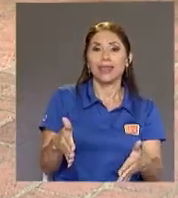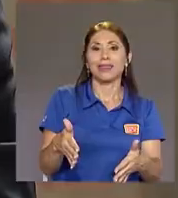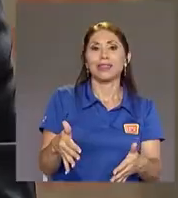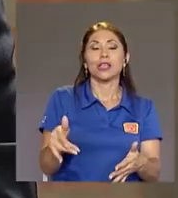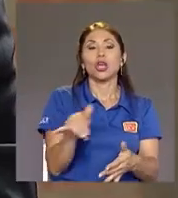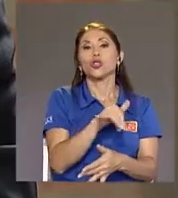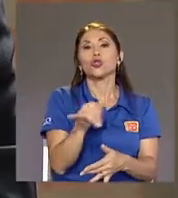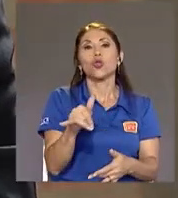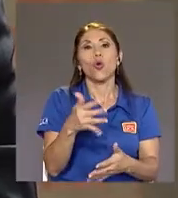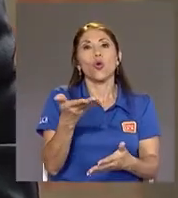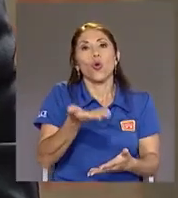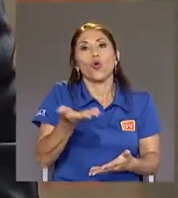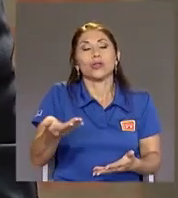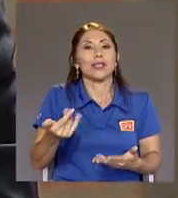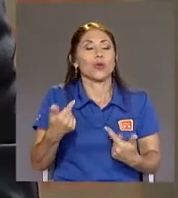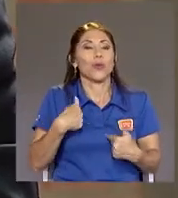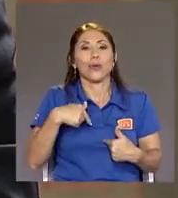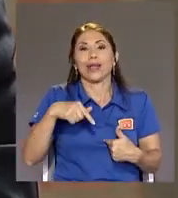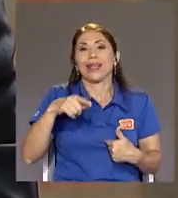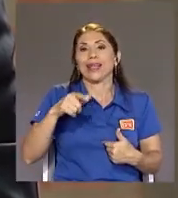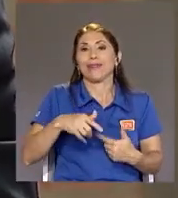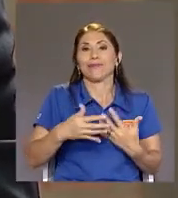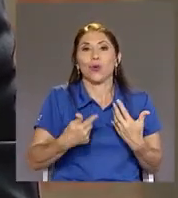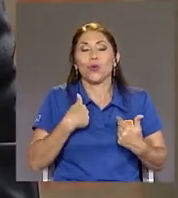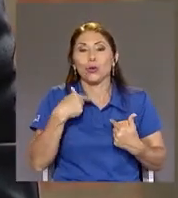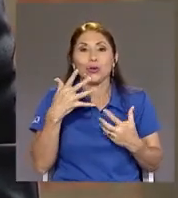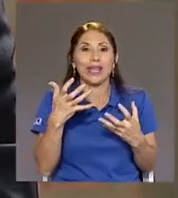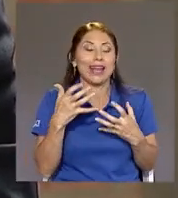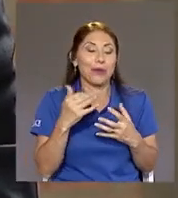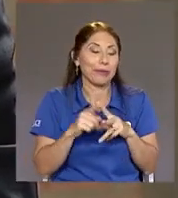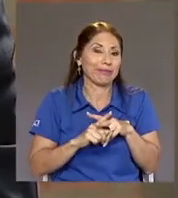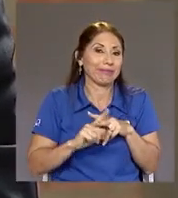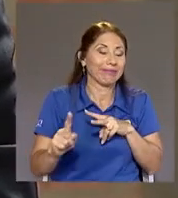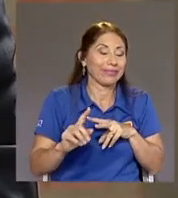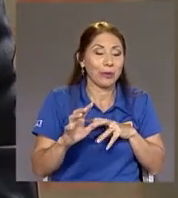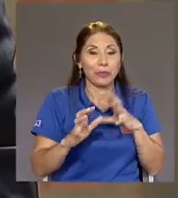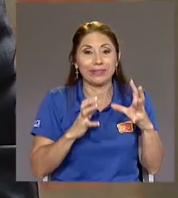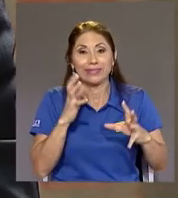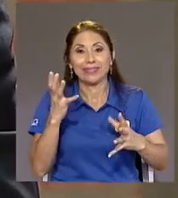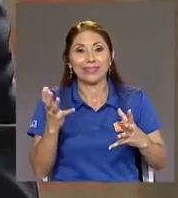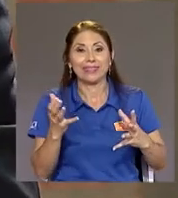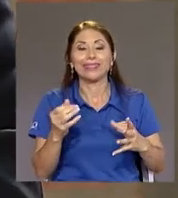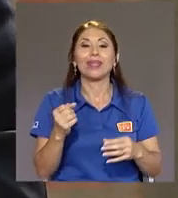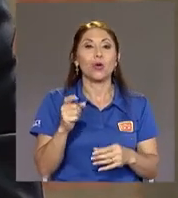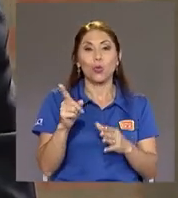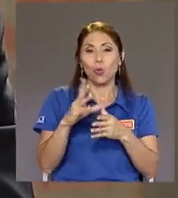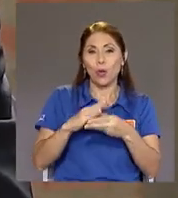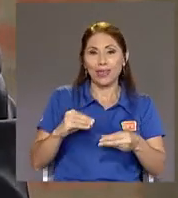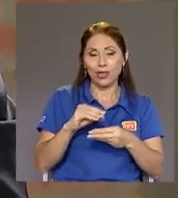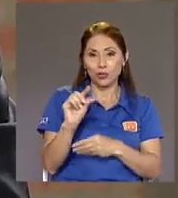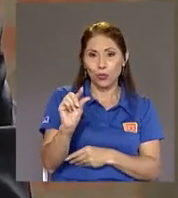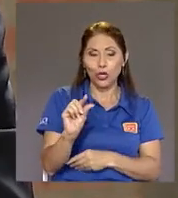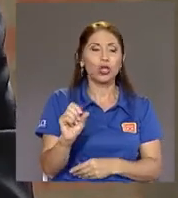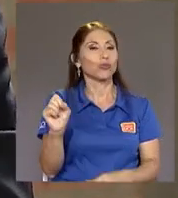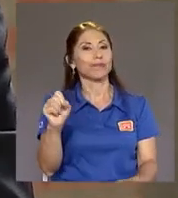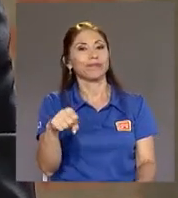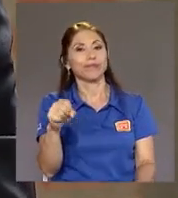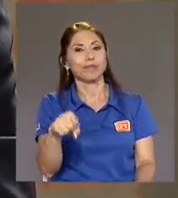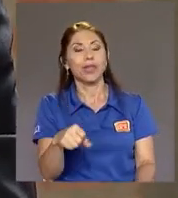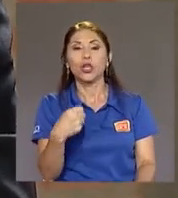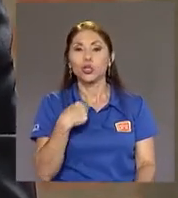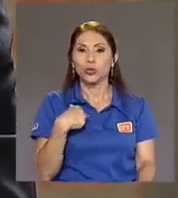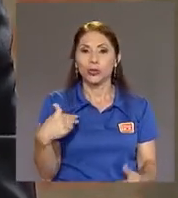paredes Exactamente Cuéntanos un poquito De eso En los dos minutos Que nos quedan Por favor Sí, como no Yo estoy muy Muy